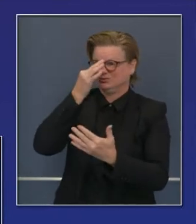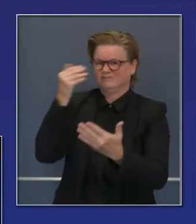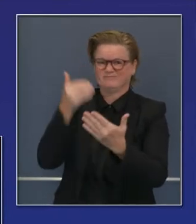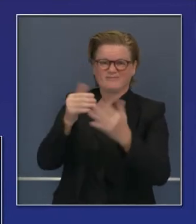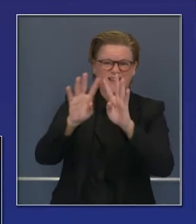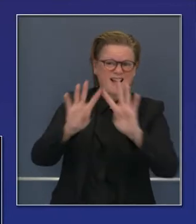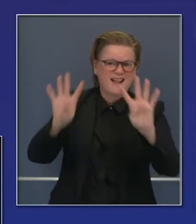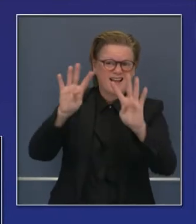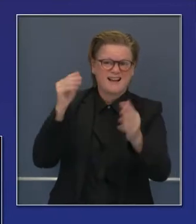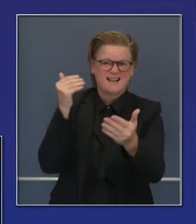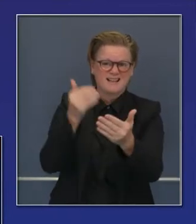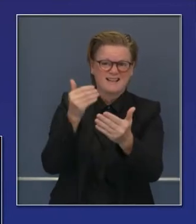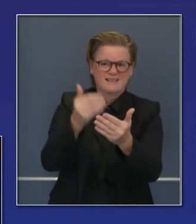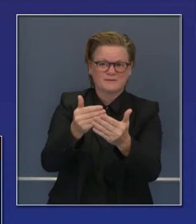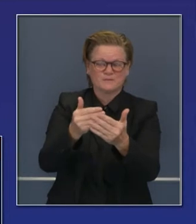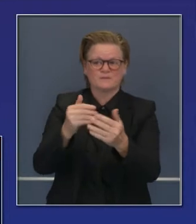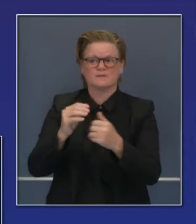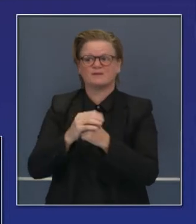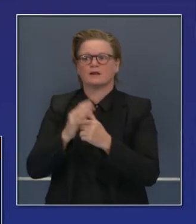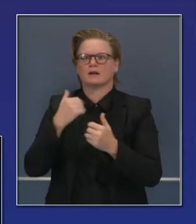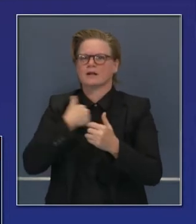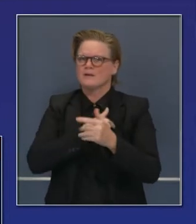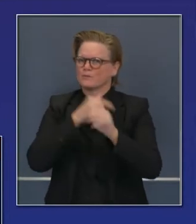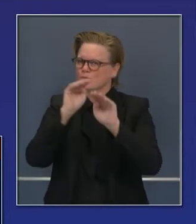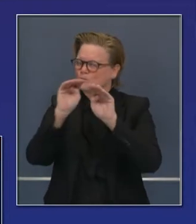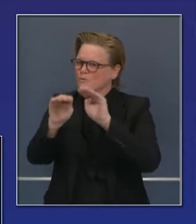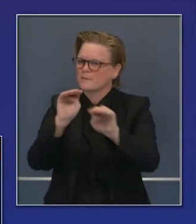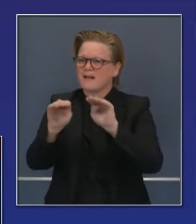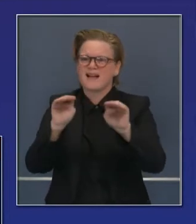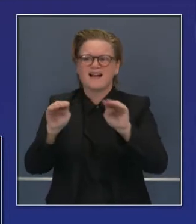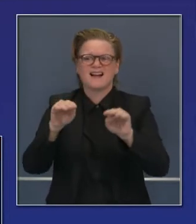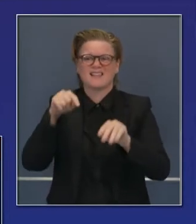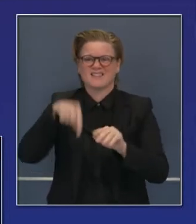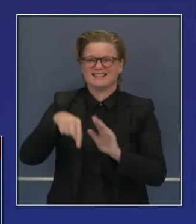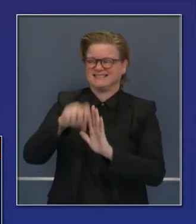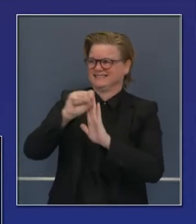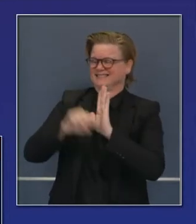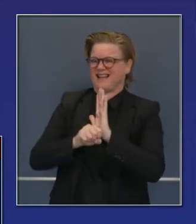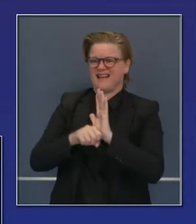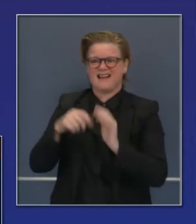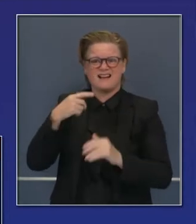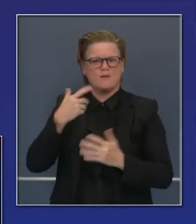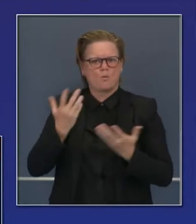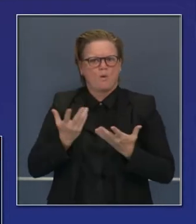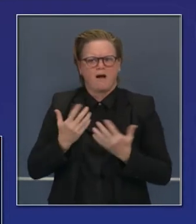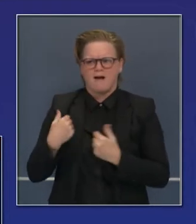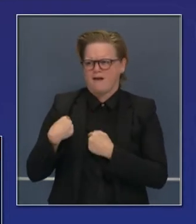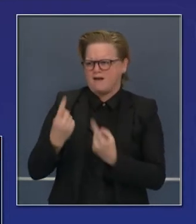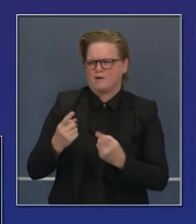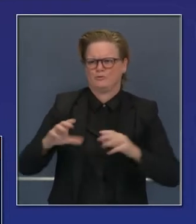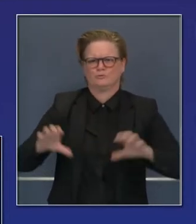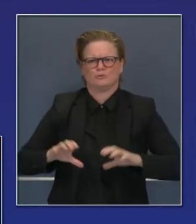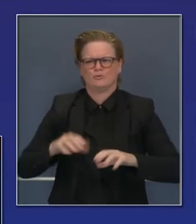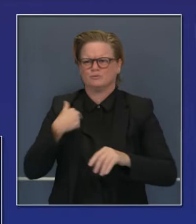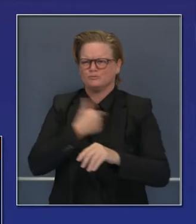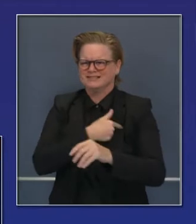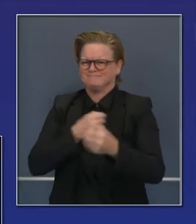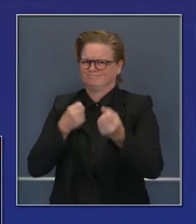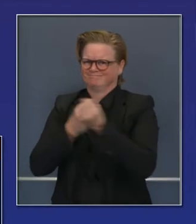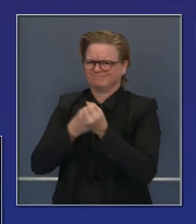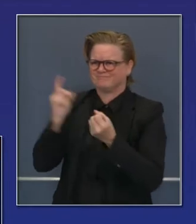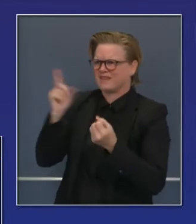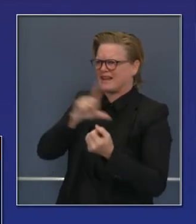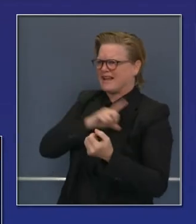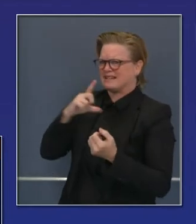Navidad, el resto del año. Queremos recordarles al público lo que se ha hecho en este estado con el apoyo increíble de la